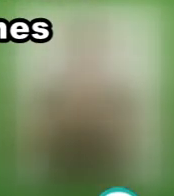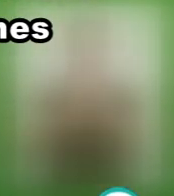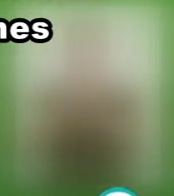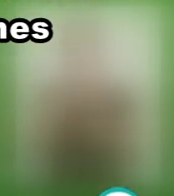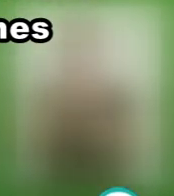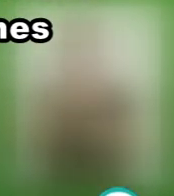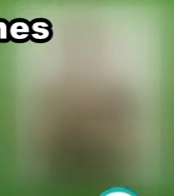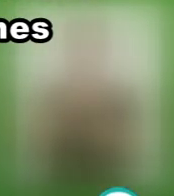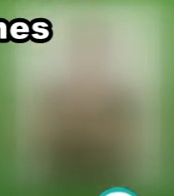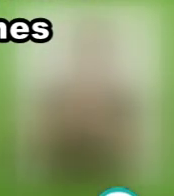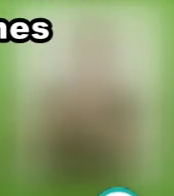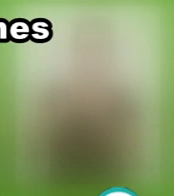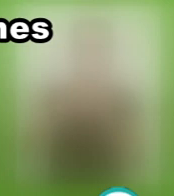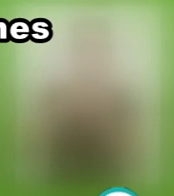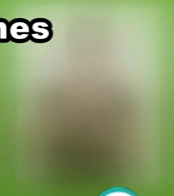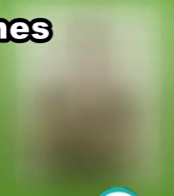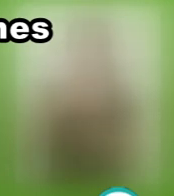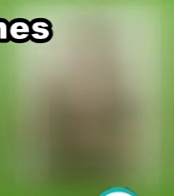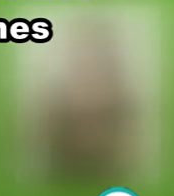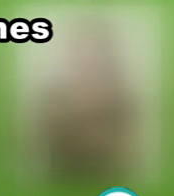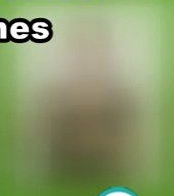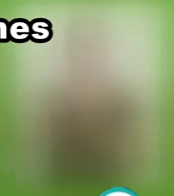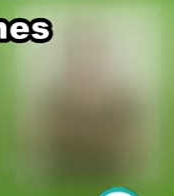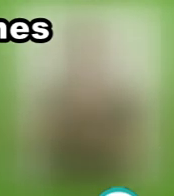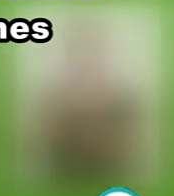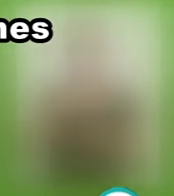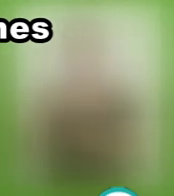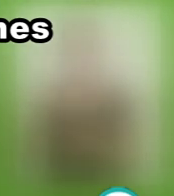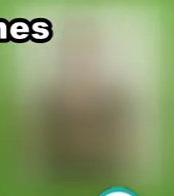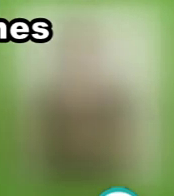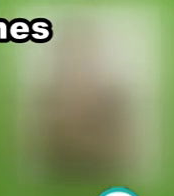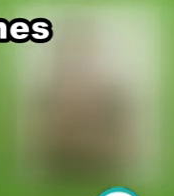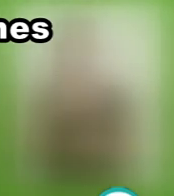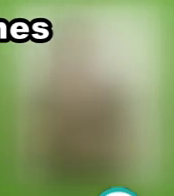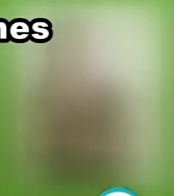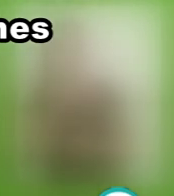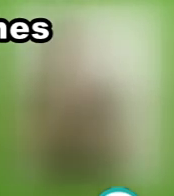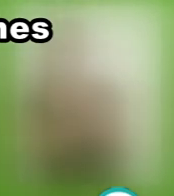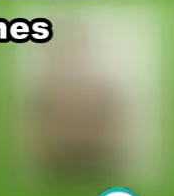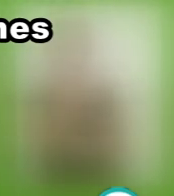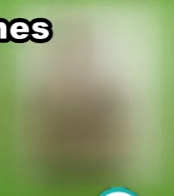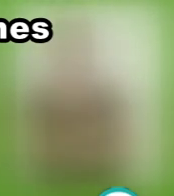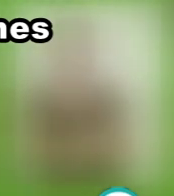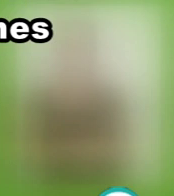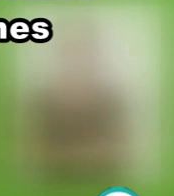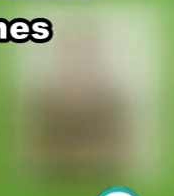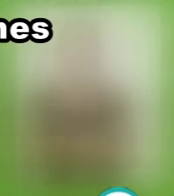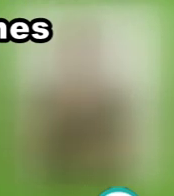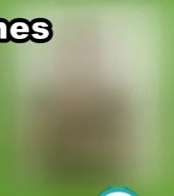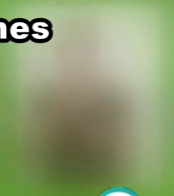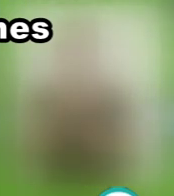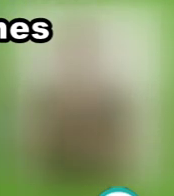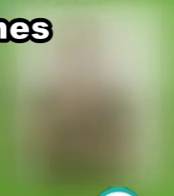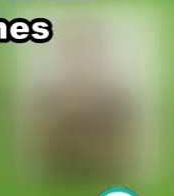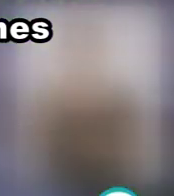Ontivero, que ayer también volvía a marcar un auténtico golazo, vemos esta jugada. Algunos dicen que le han dado mucha ventaja,